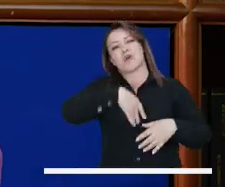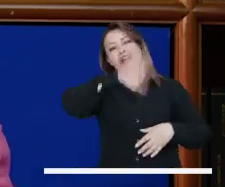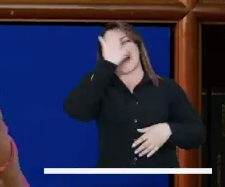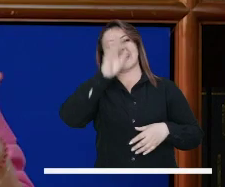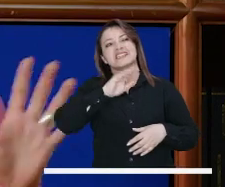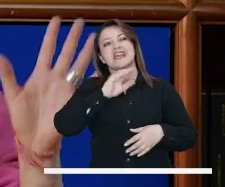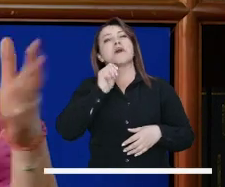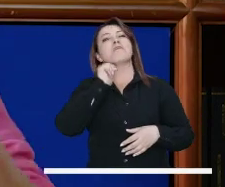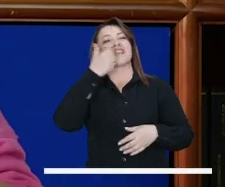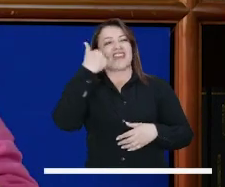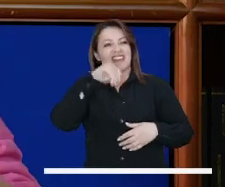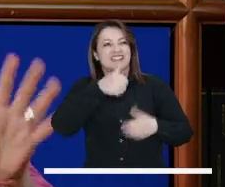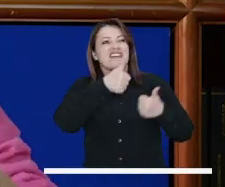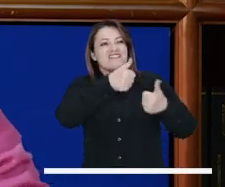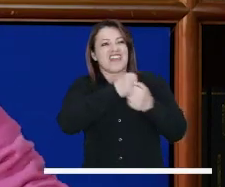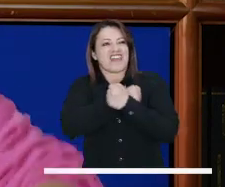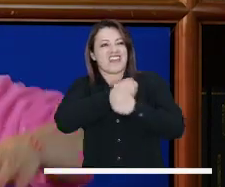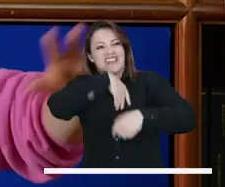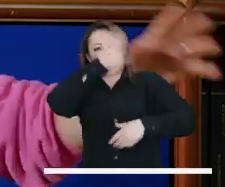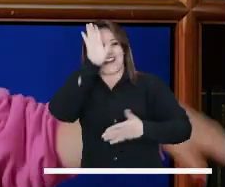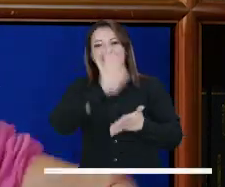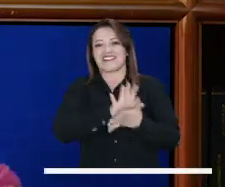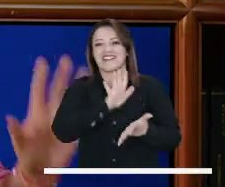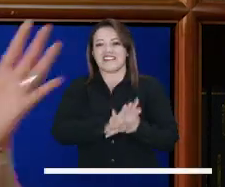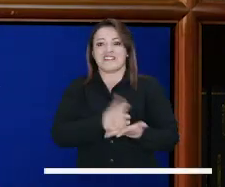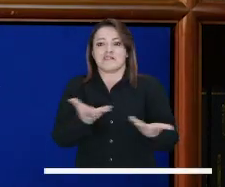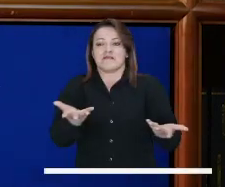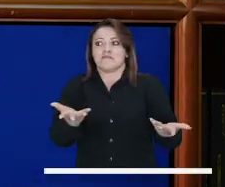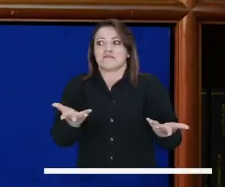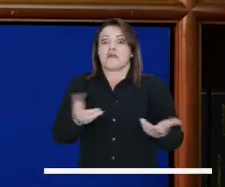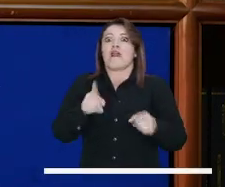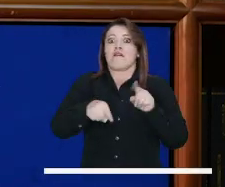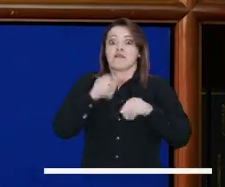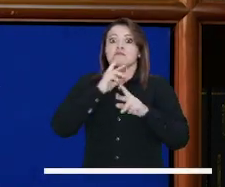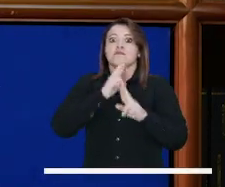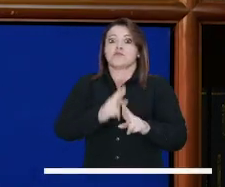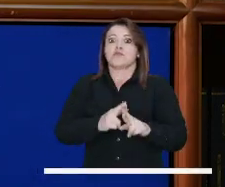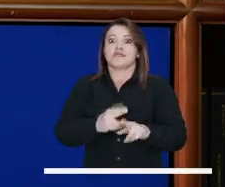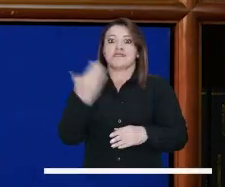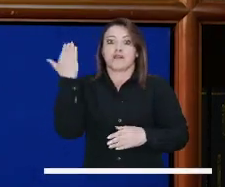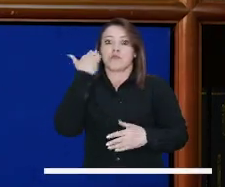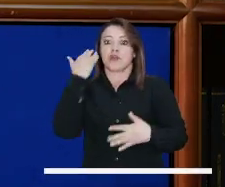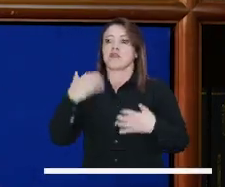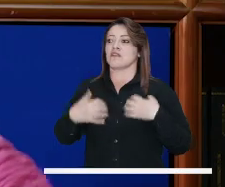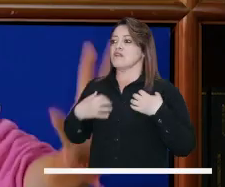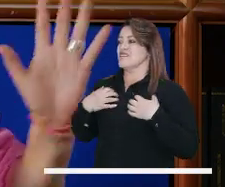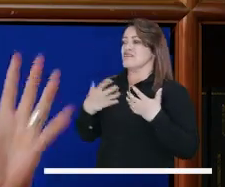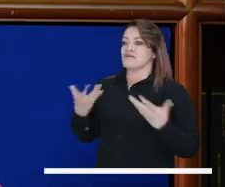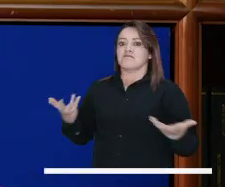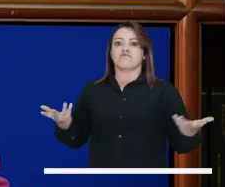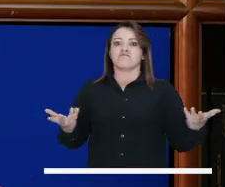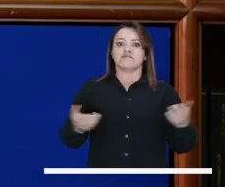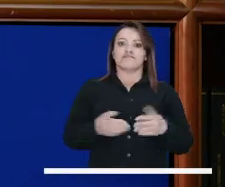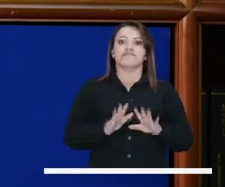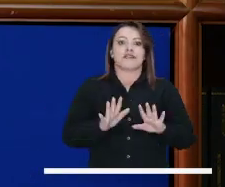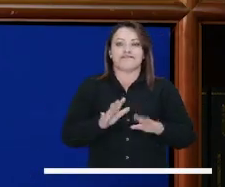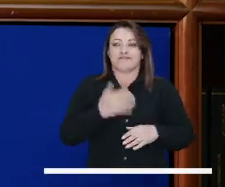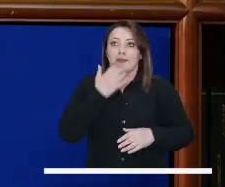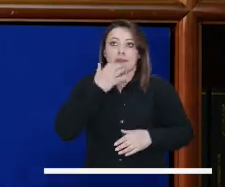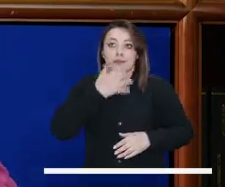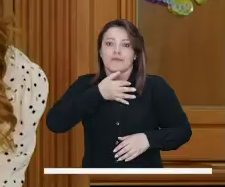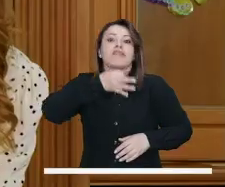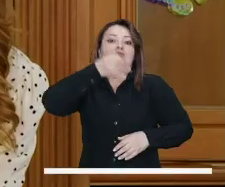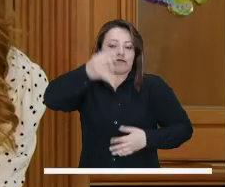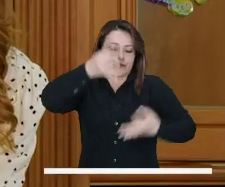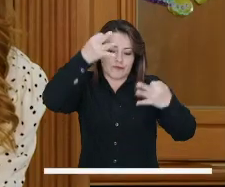le dice, venga, no le pare bolas a eso y conténtese con su compañero y vea cómo siguen